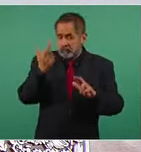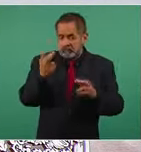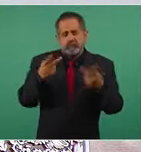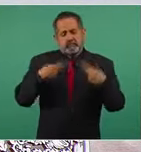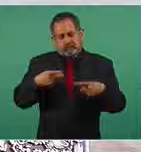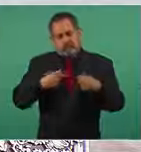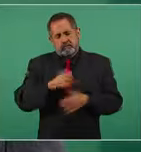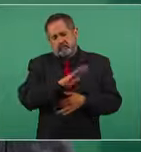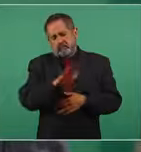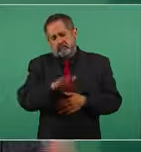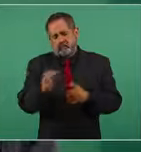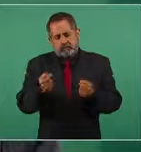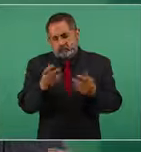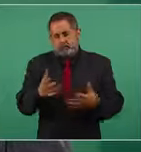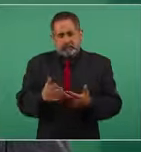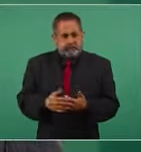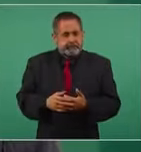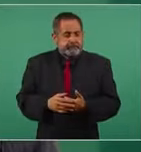fue